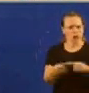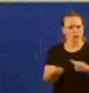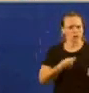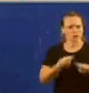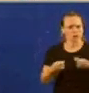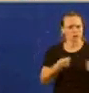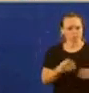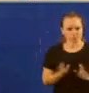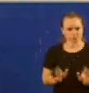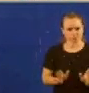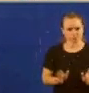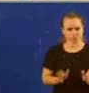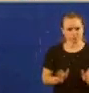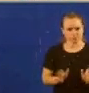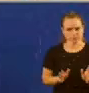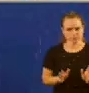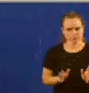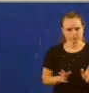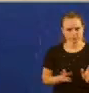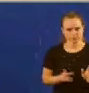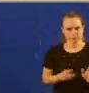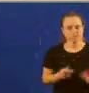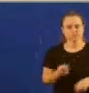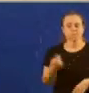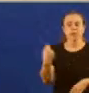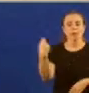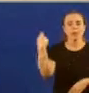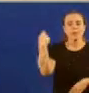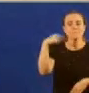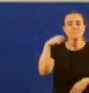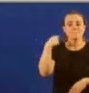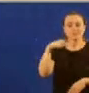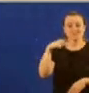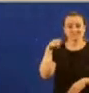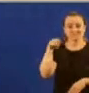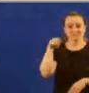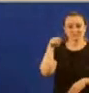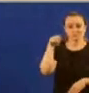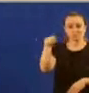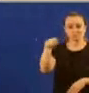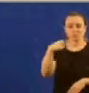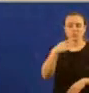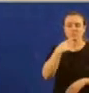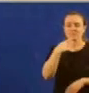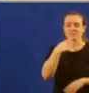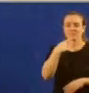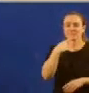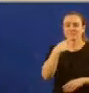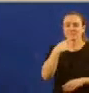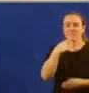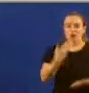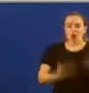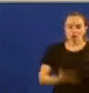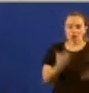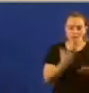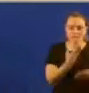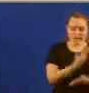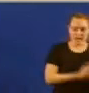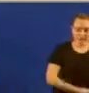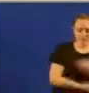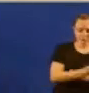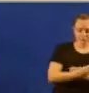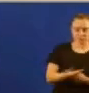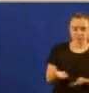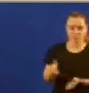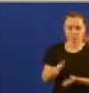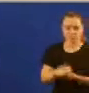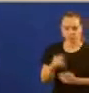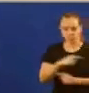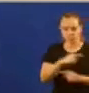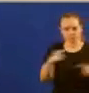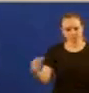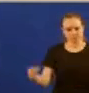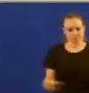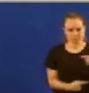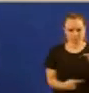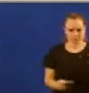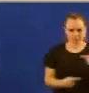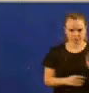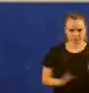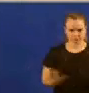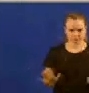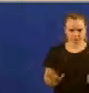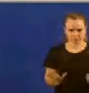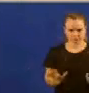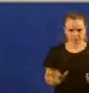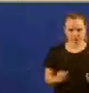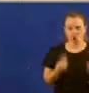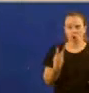É o presidente que ten o triste honor de ter o saldo natural máis negativo nunca cadado. 80.000